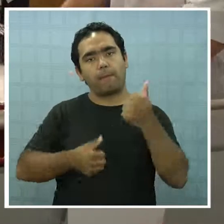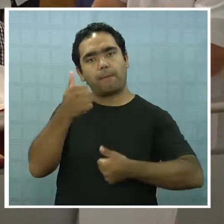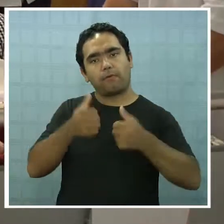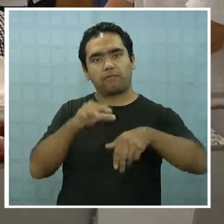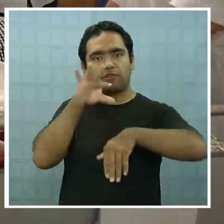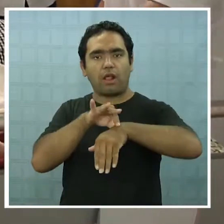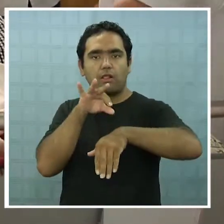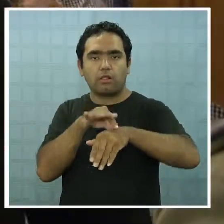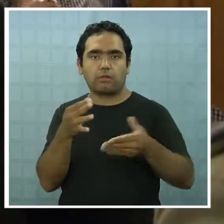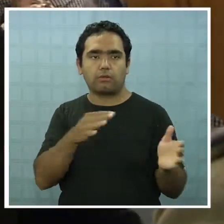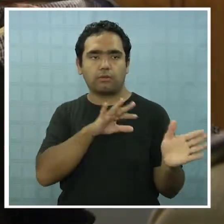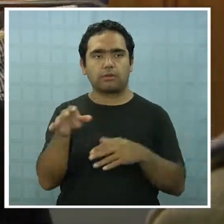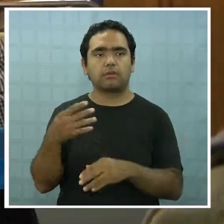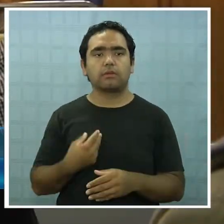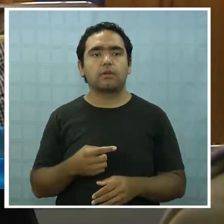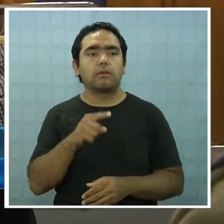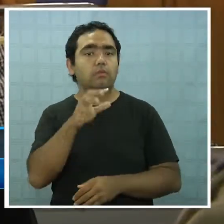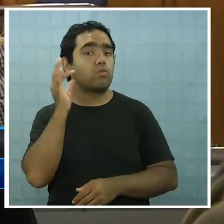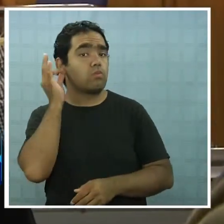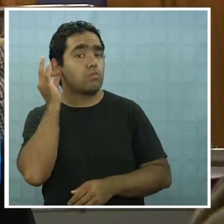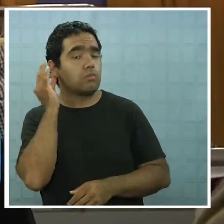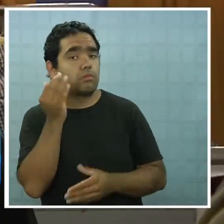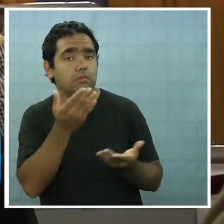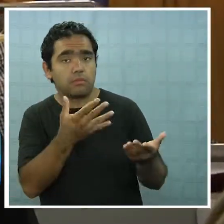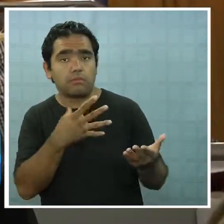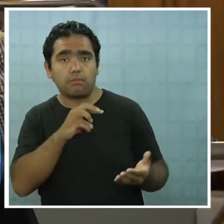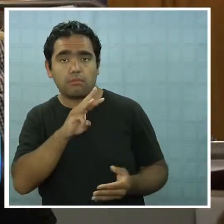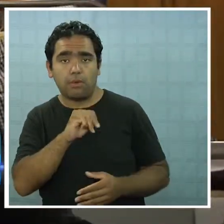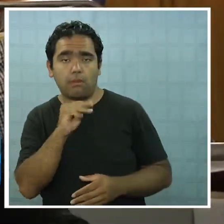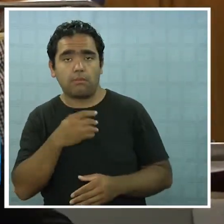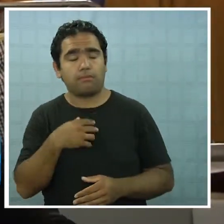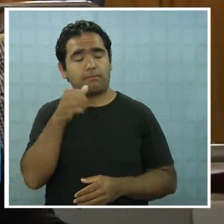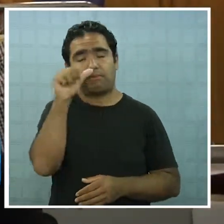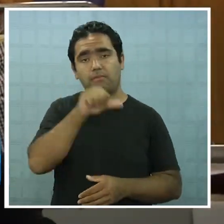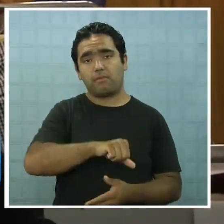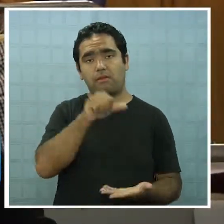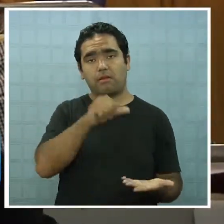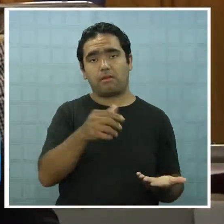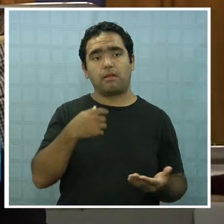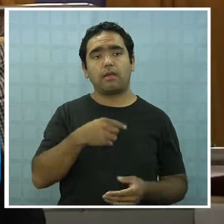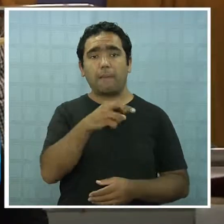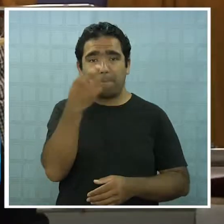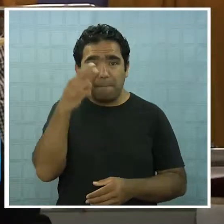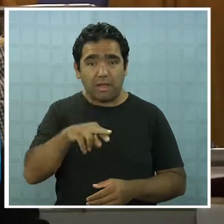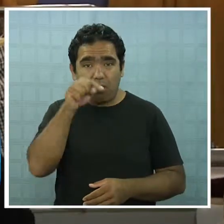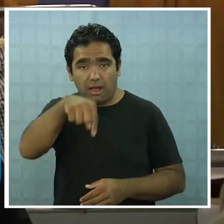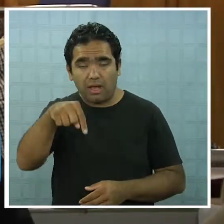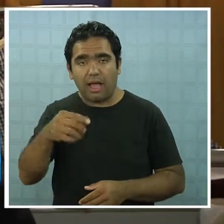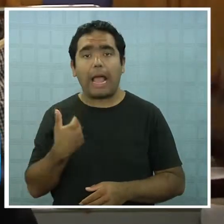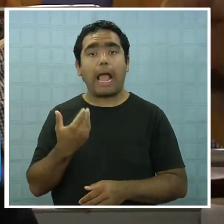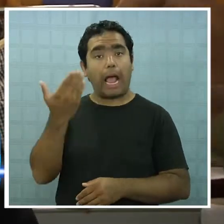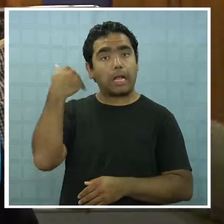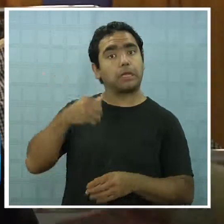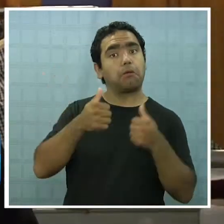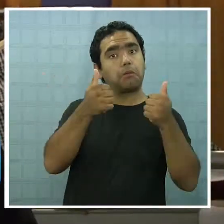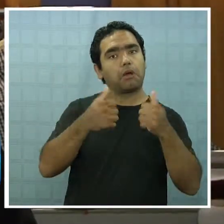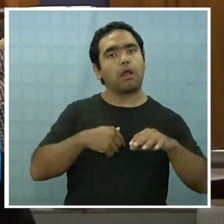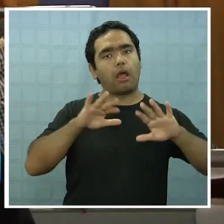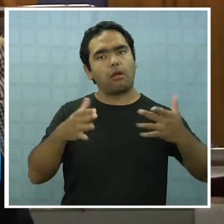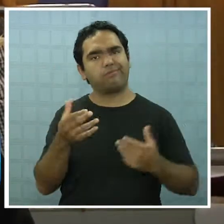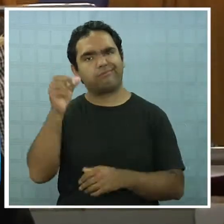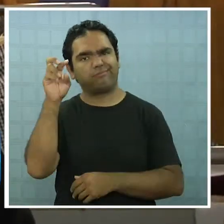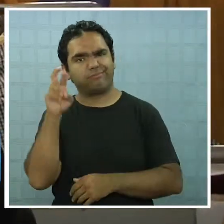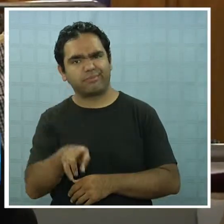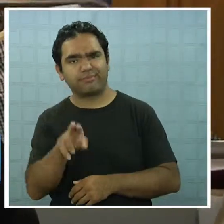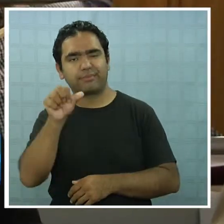paciente que está en pésimas condiciones, pero ella se empeoró acá, si ella estaba bien. ¿Y qué gestión